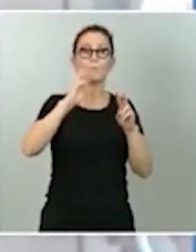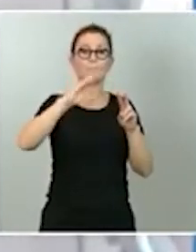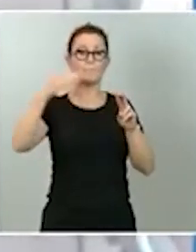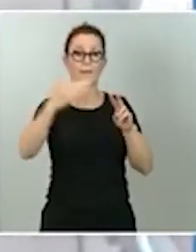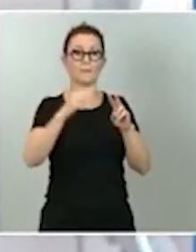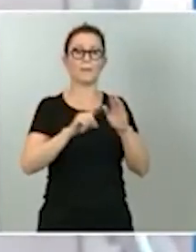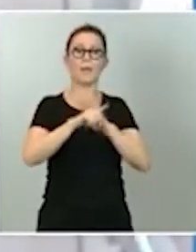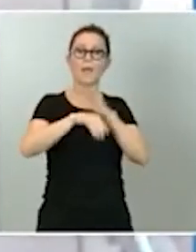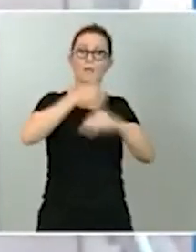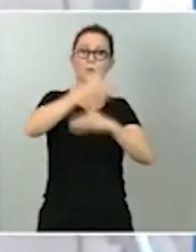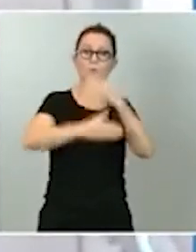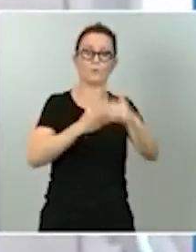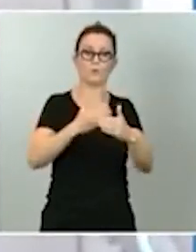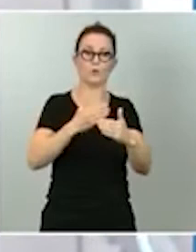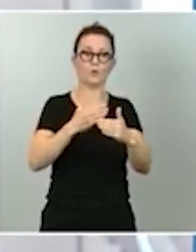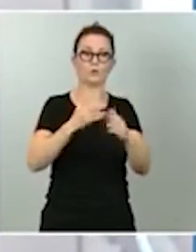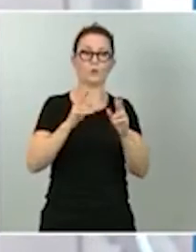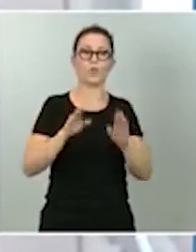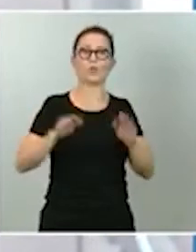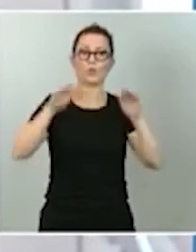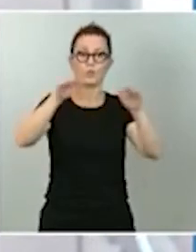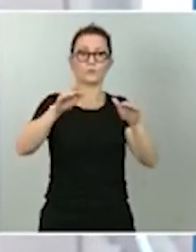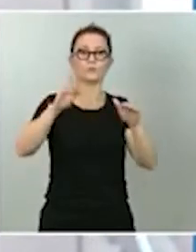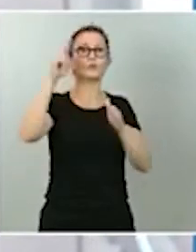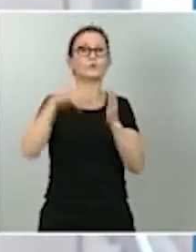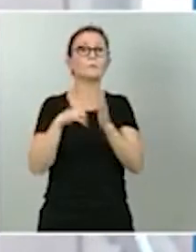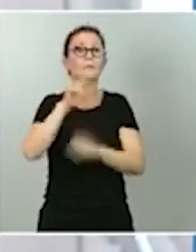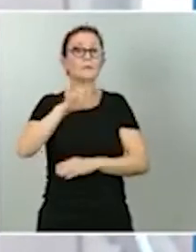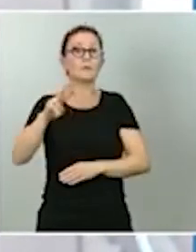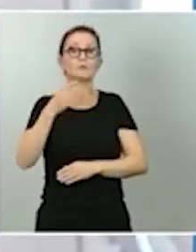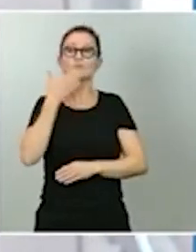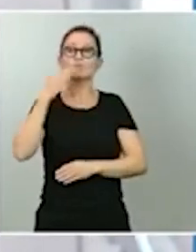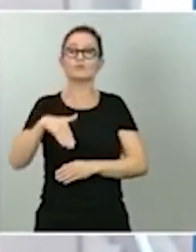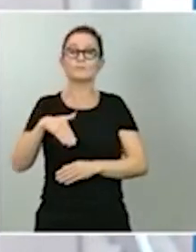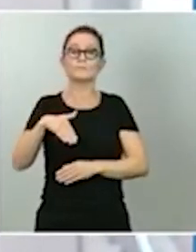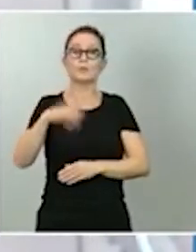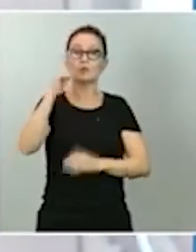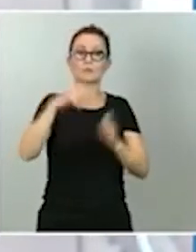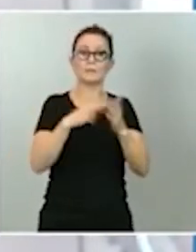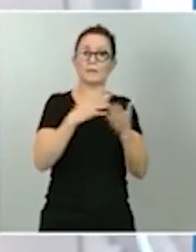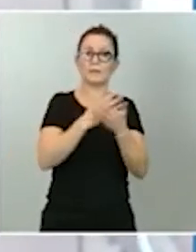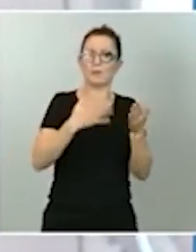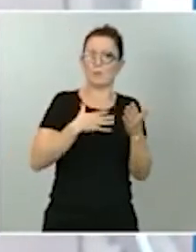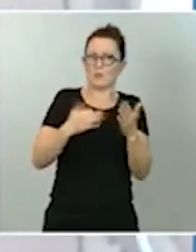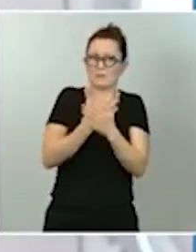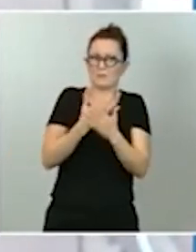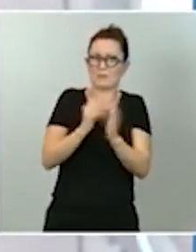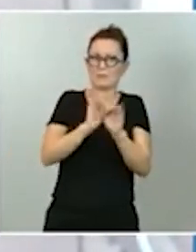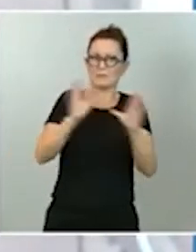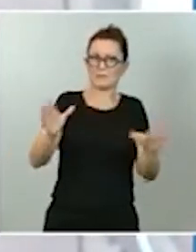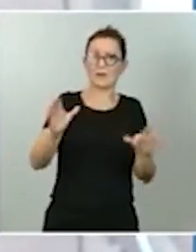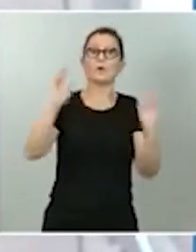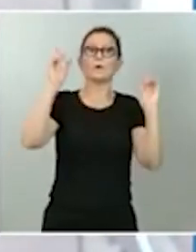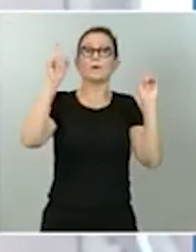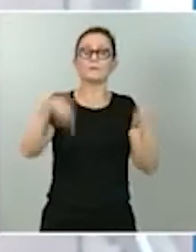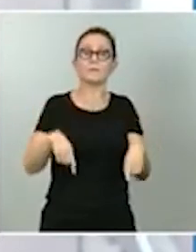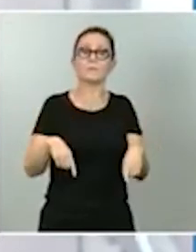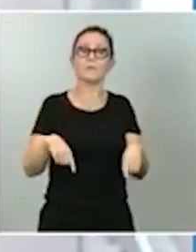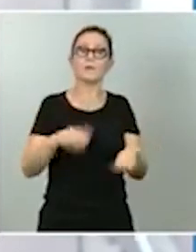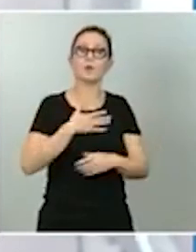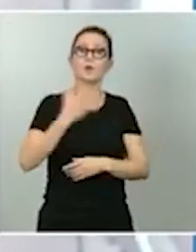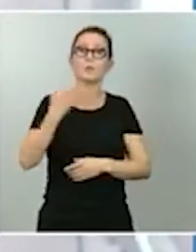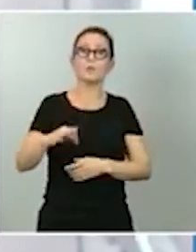en 2022 se podrían alcanzar los niveles de 2019. No sé si nos lo podría aclarar y también darnos, por favor, los datos